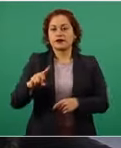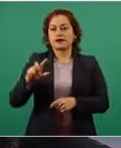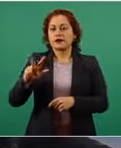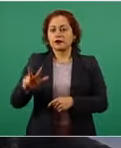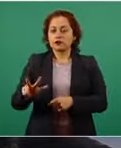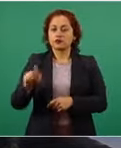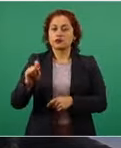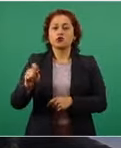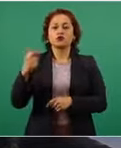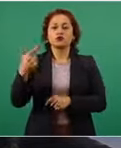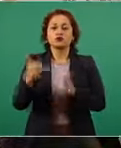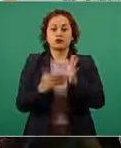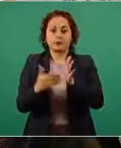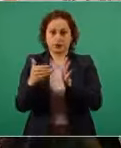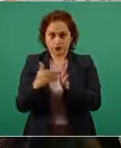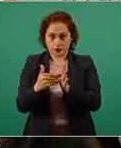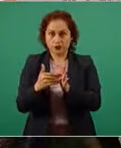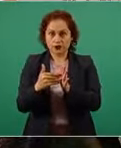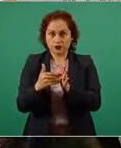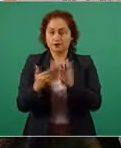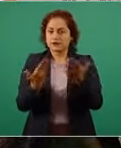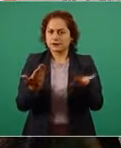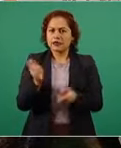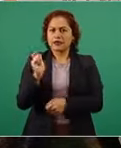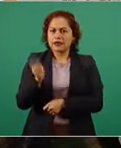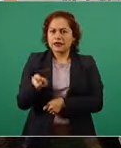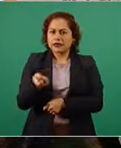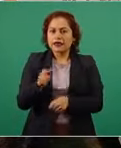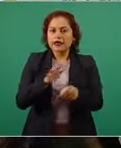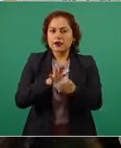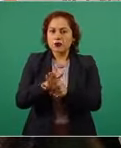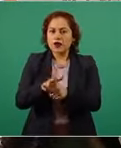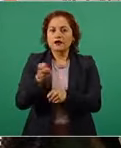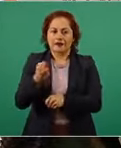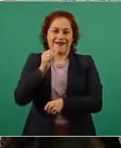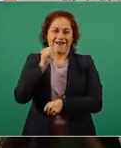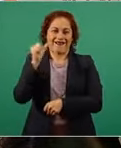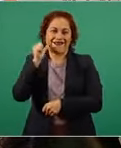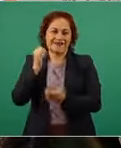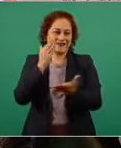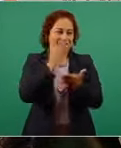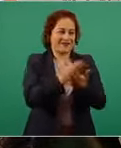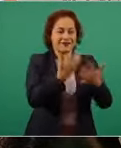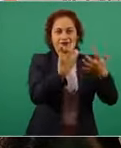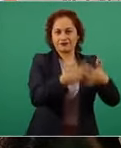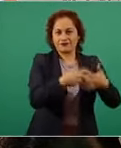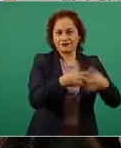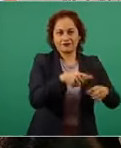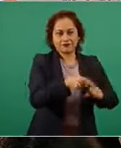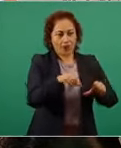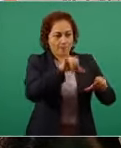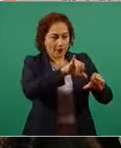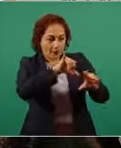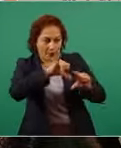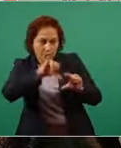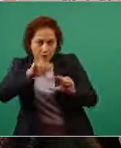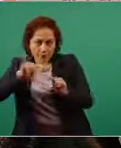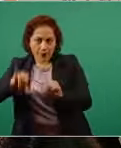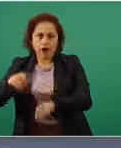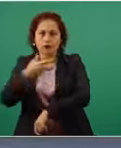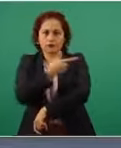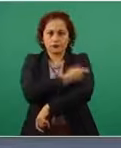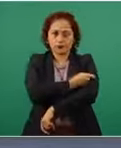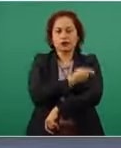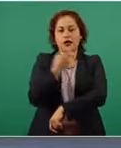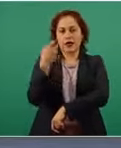Esta me estoy refiriendo a la que se está envasando, que visitamos el día de ayer, y eso es lo que equitativamente le correspondió a México.